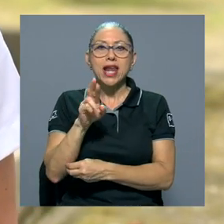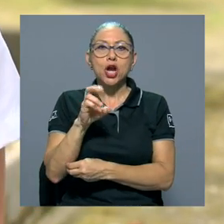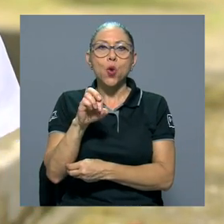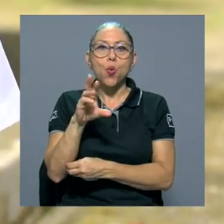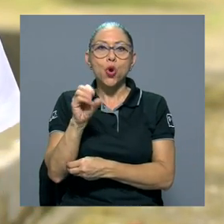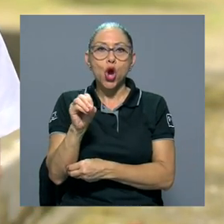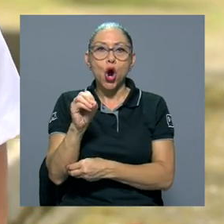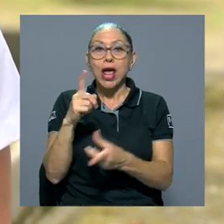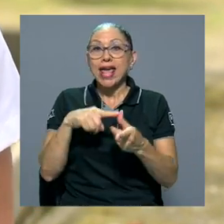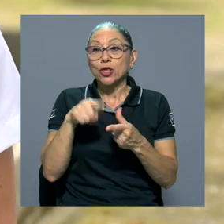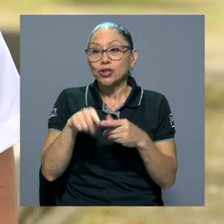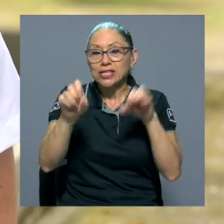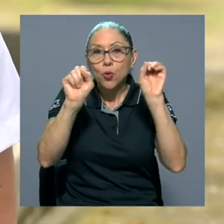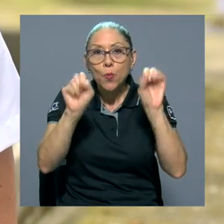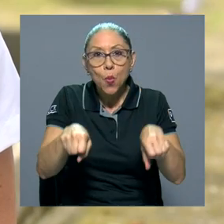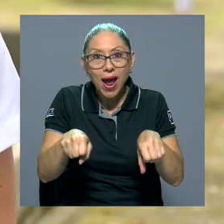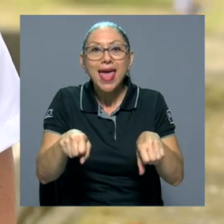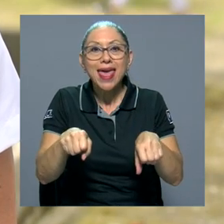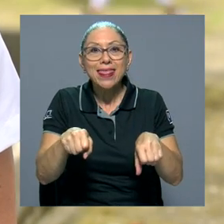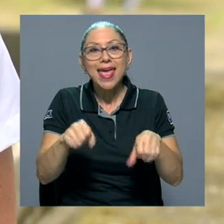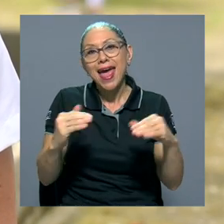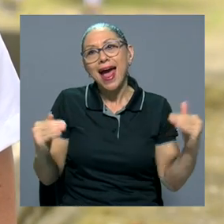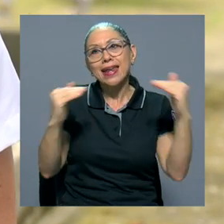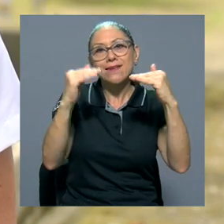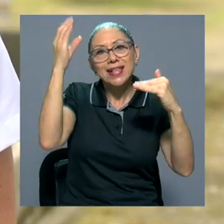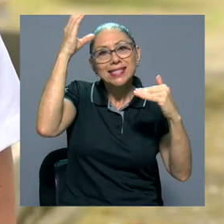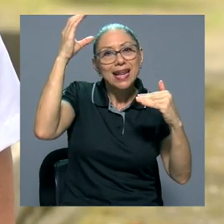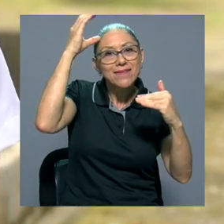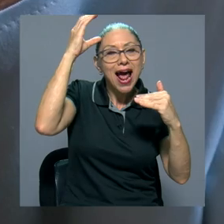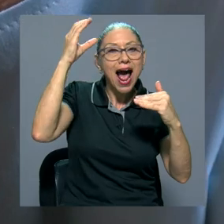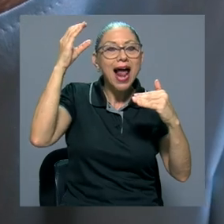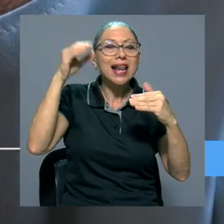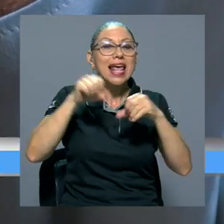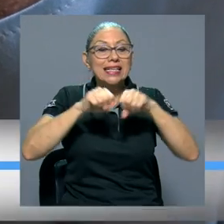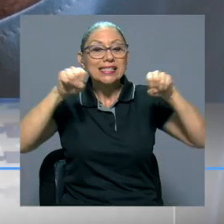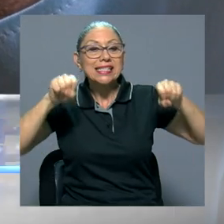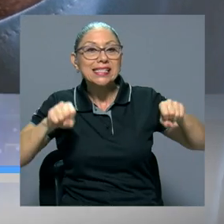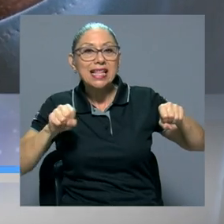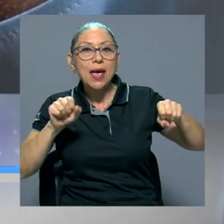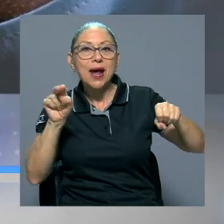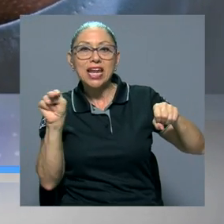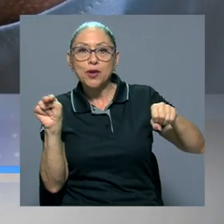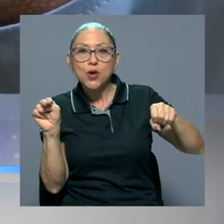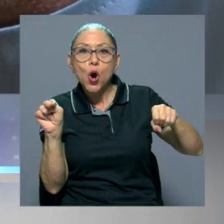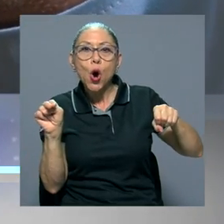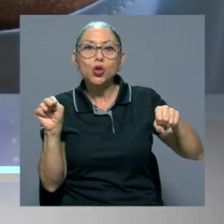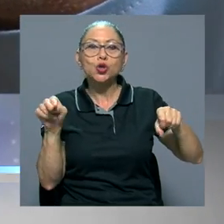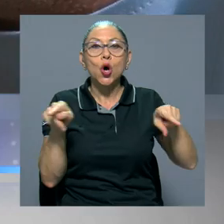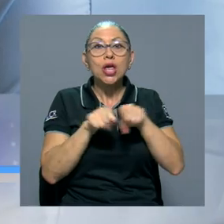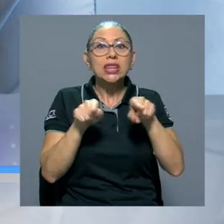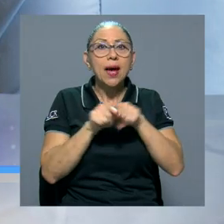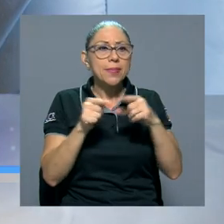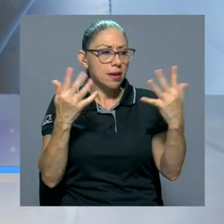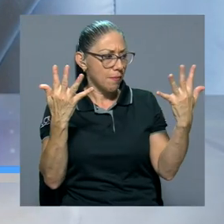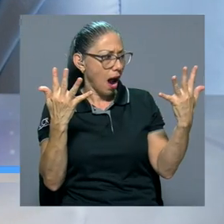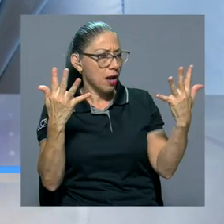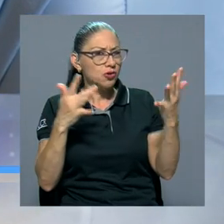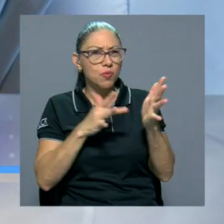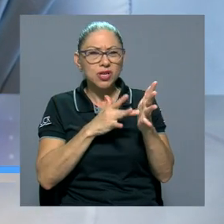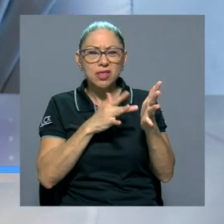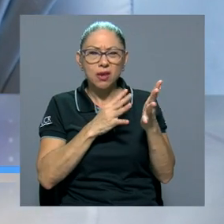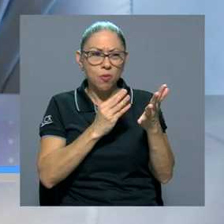mercurio. El consumir esta cantidad de mercurio podría afectar a nivel cerebral, a nivel de sistema nervioso, inclusive